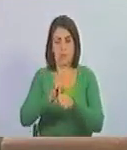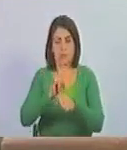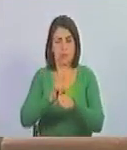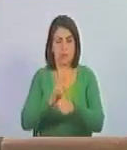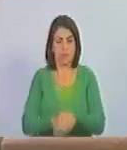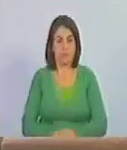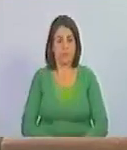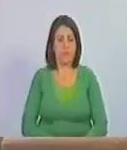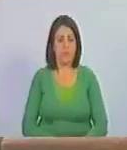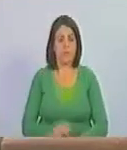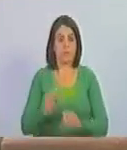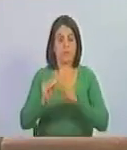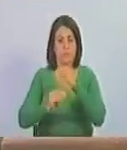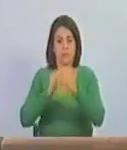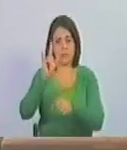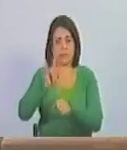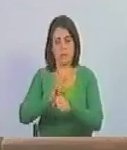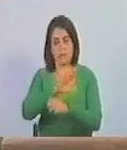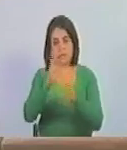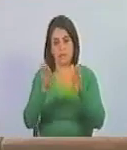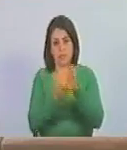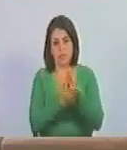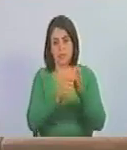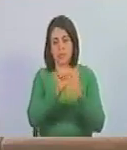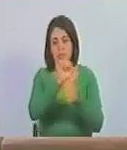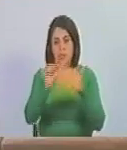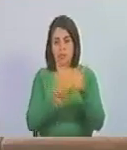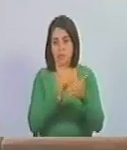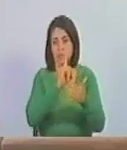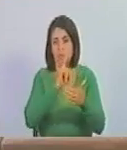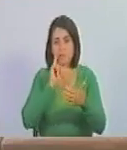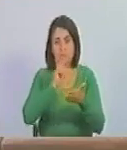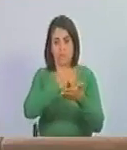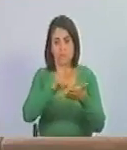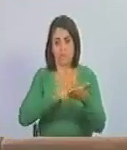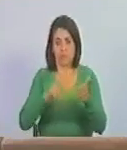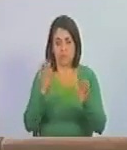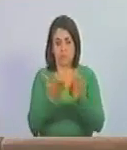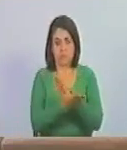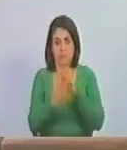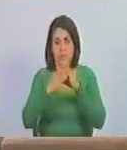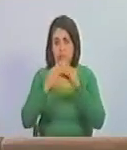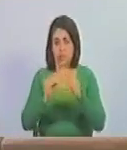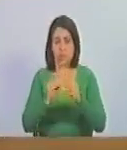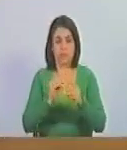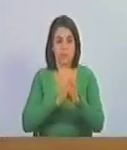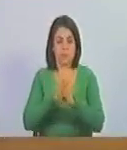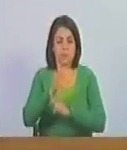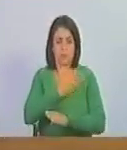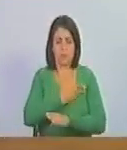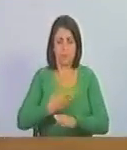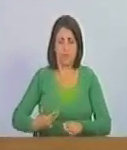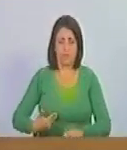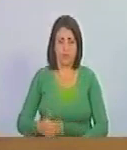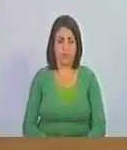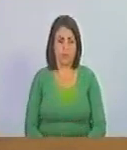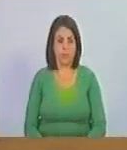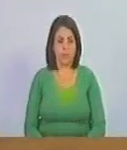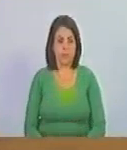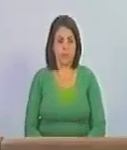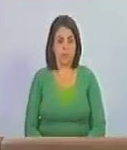para ausentarse e incorporar a sus suplentes indicados en lista anexa. Es todo, ciudadano presidente. En cuenta, siguiente.